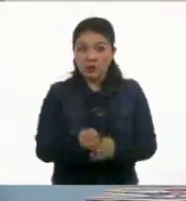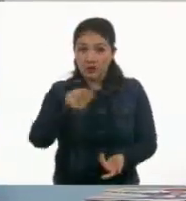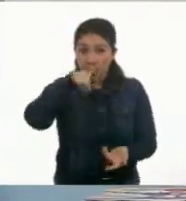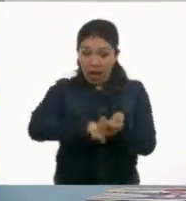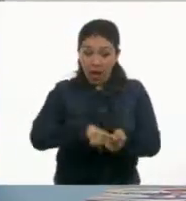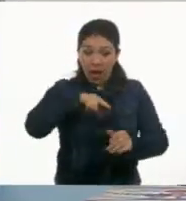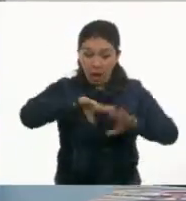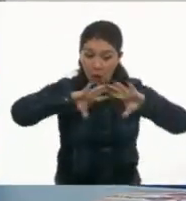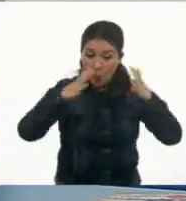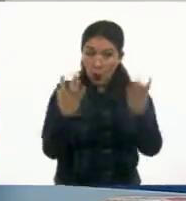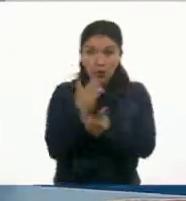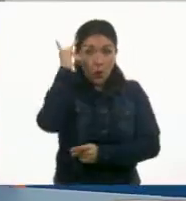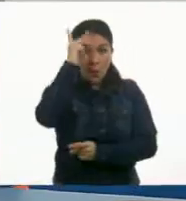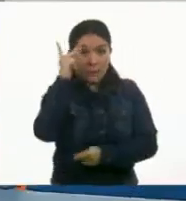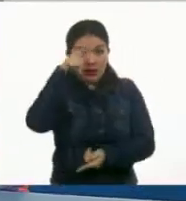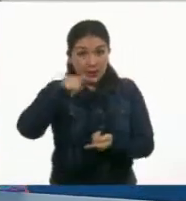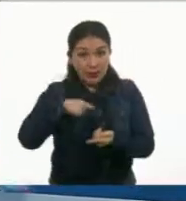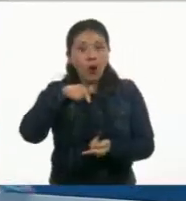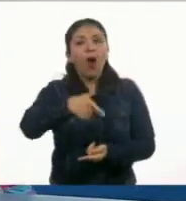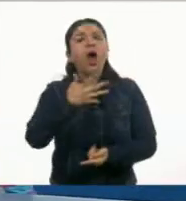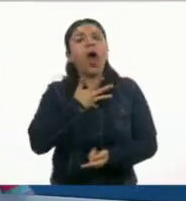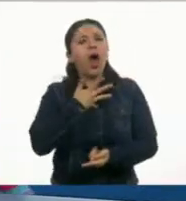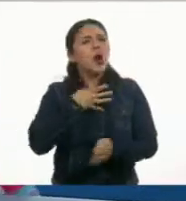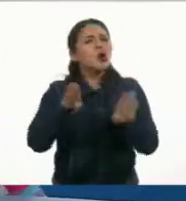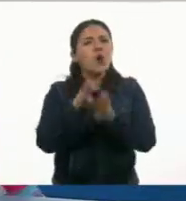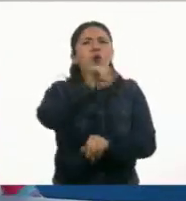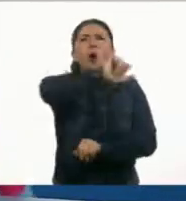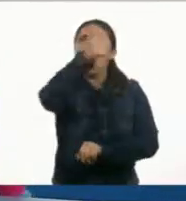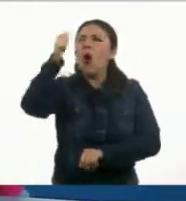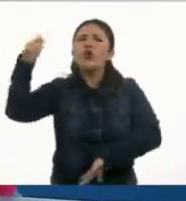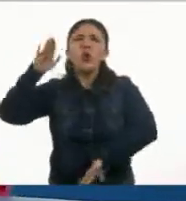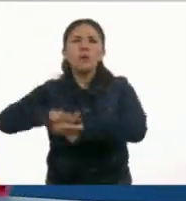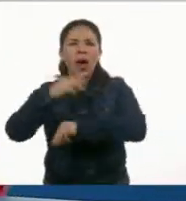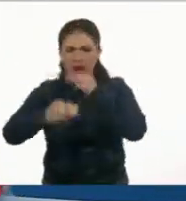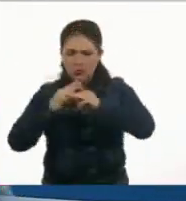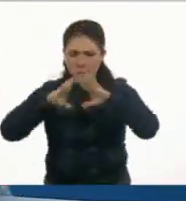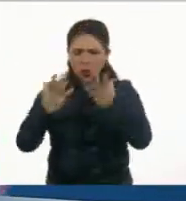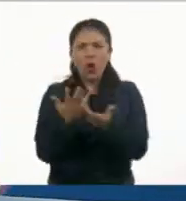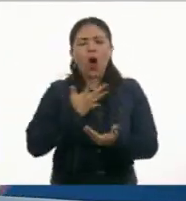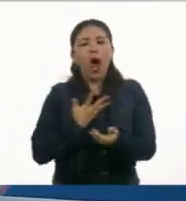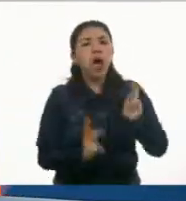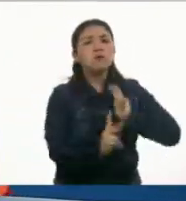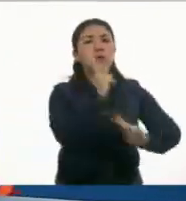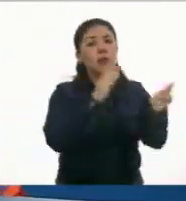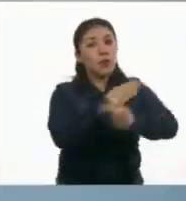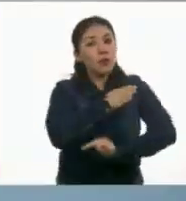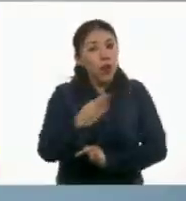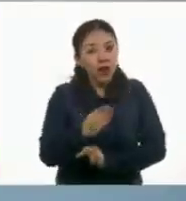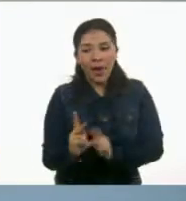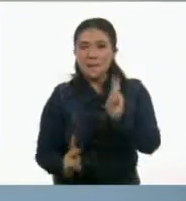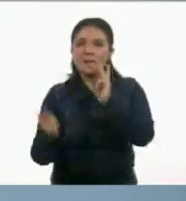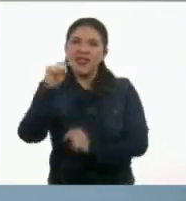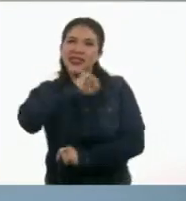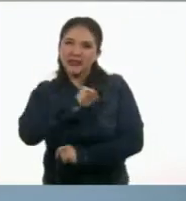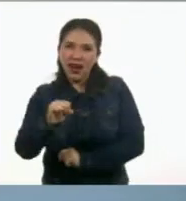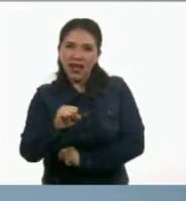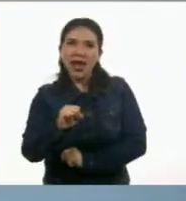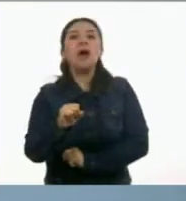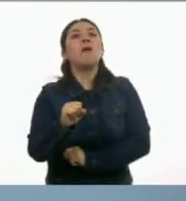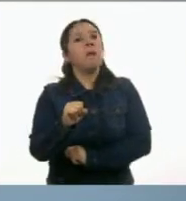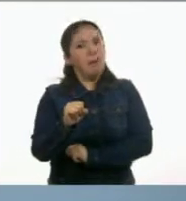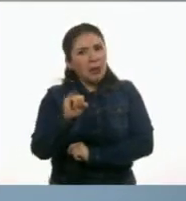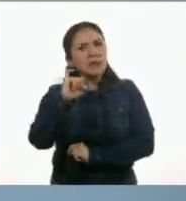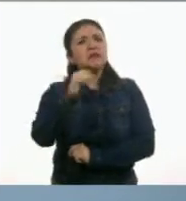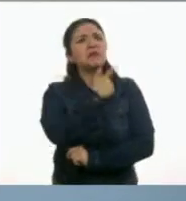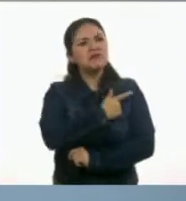planeta del principito había, como en todos los planetas, hierbas buenas y hierbas malas. Ah, pues ya me gusta más.